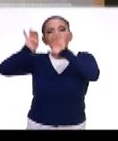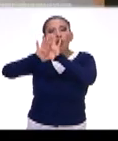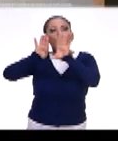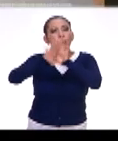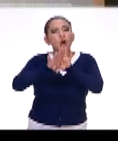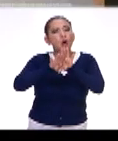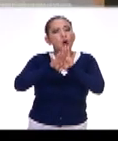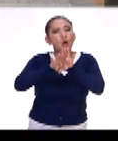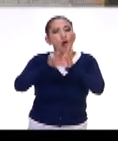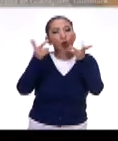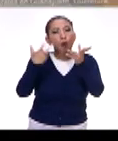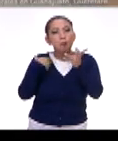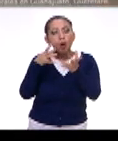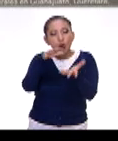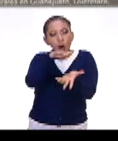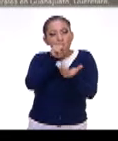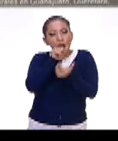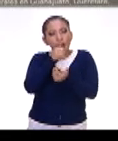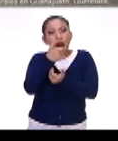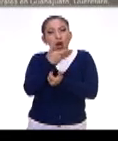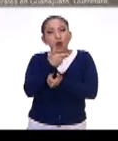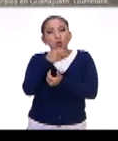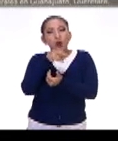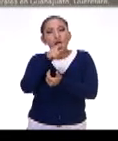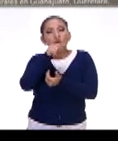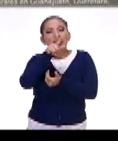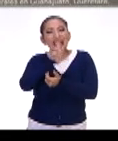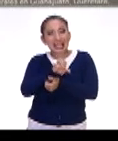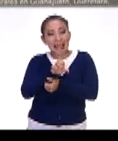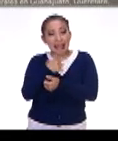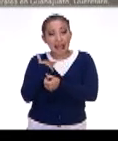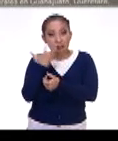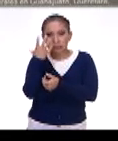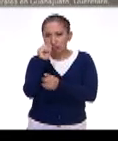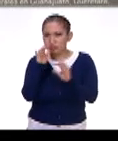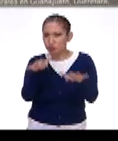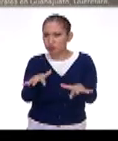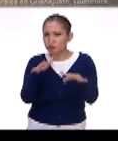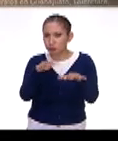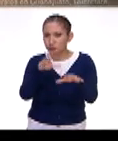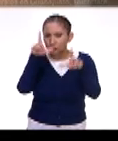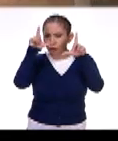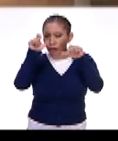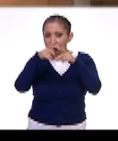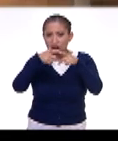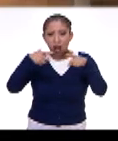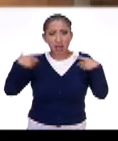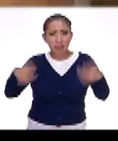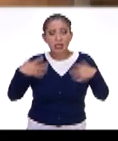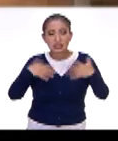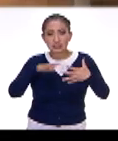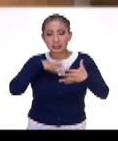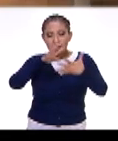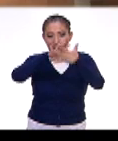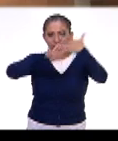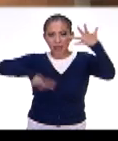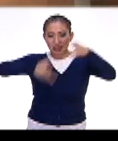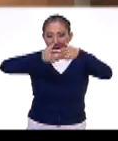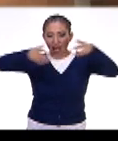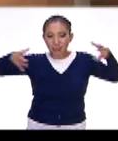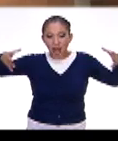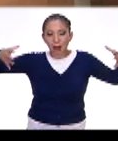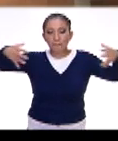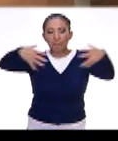se reconectaba el agua utle. El agua utle. Espléndide las fotos. Unas grandes redes. Unas grandes redes, que es como lo que vemos